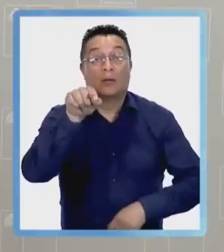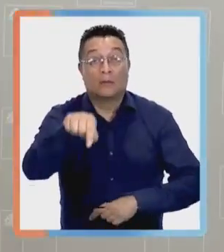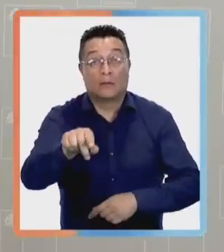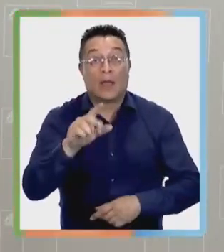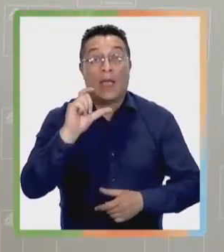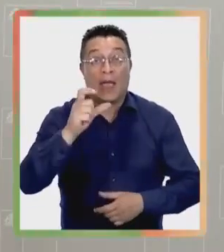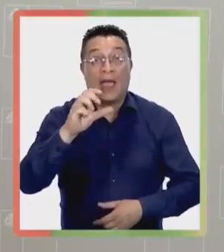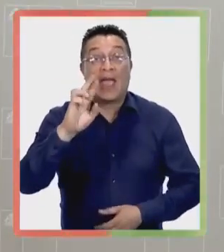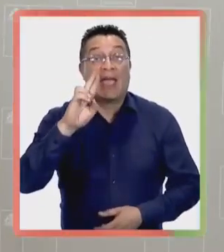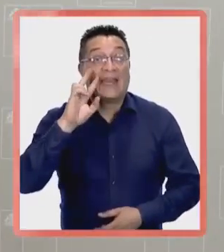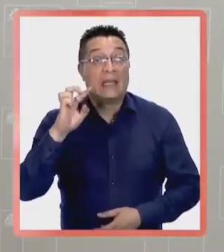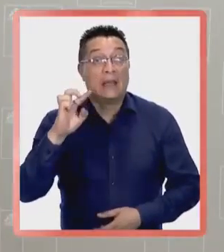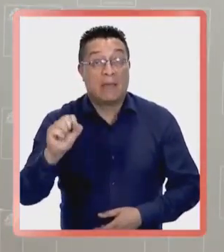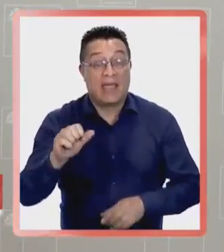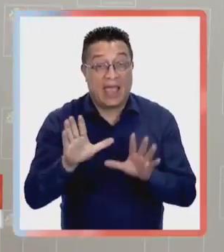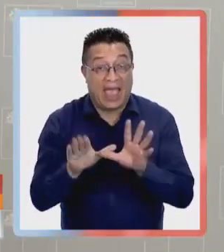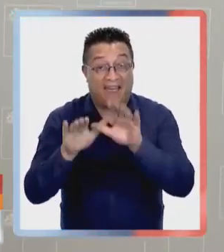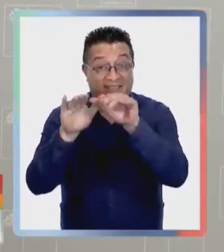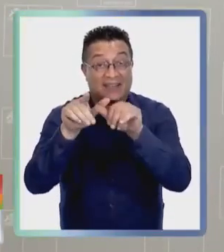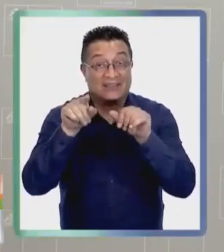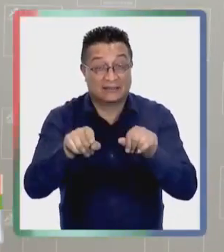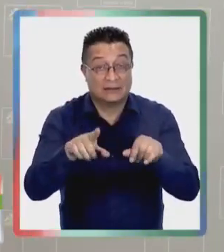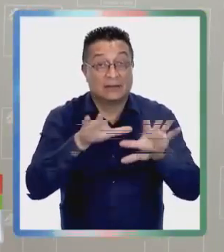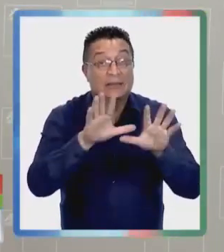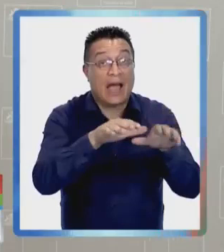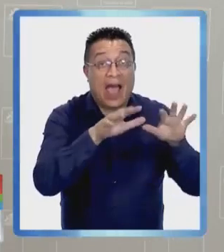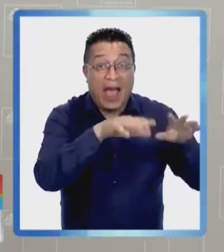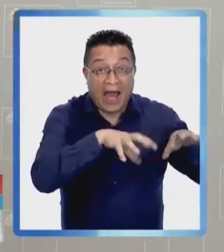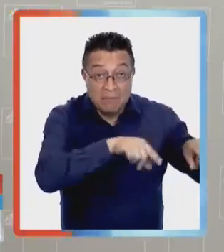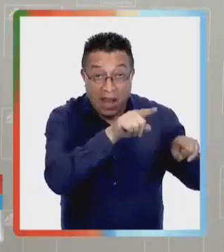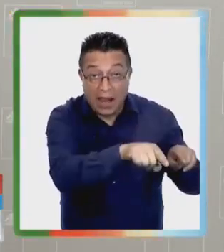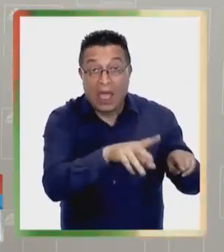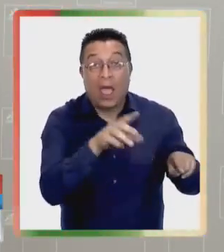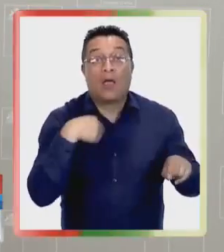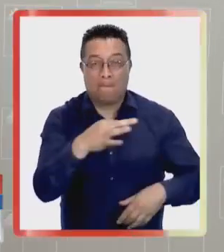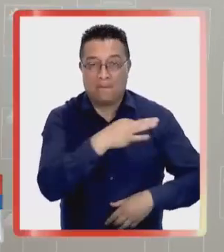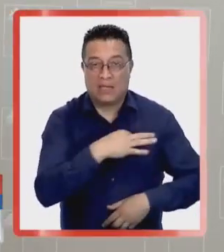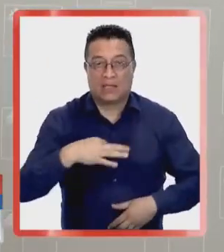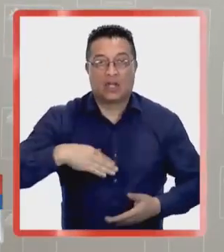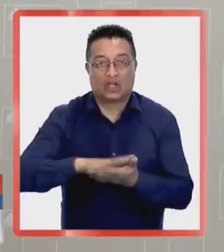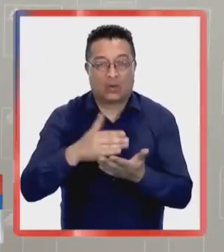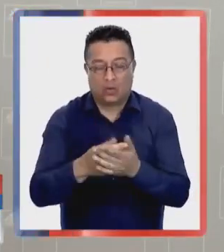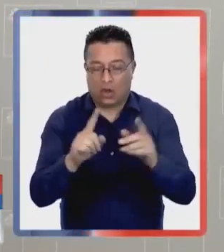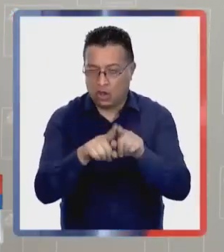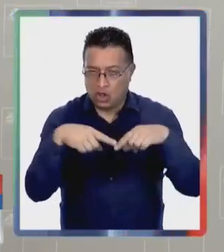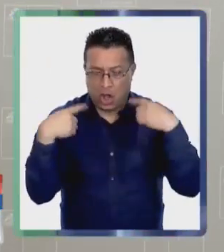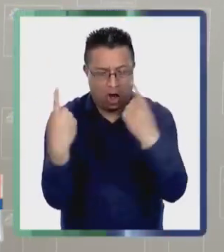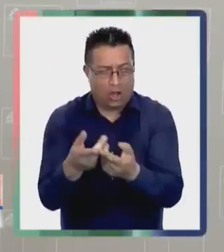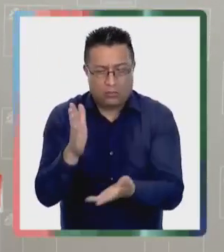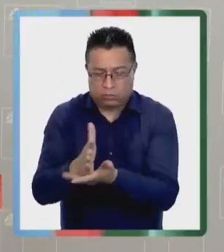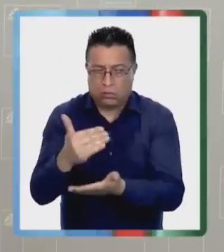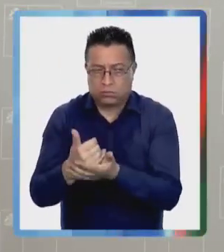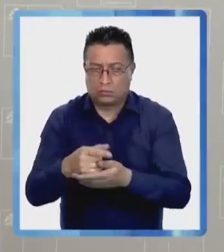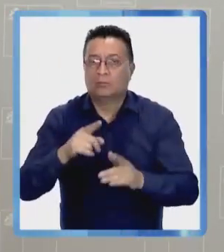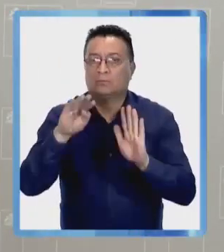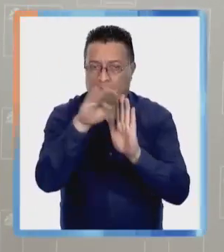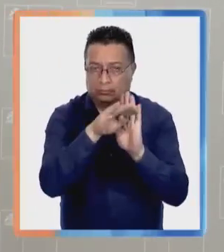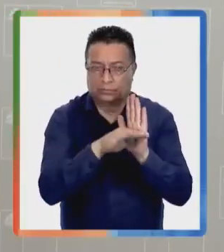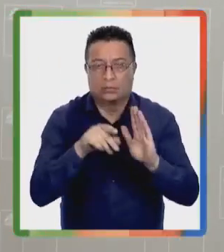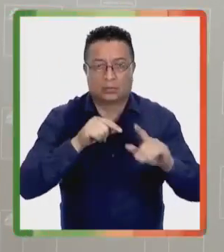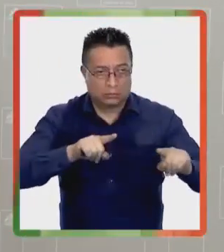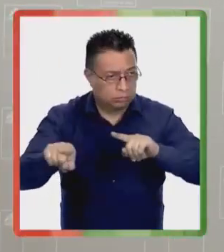Frente a la detección de casos de gripe aviar en aves silvestres, el Ministerio de Salud está adoptando todas las medidas sanitarias